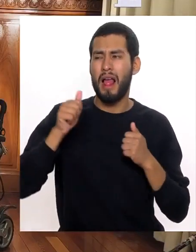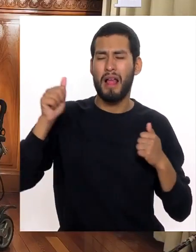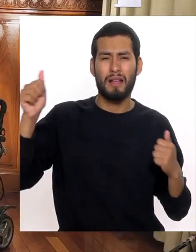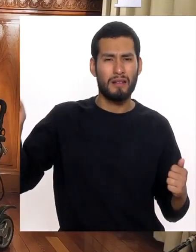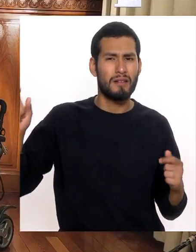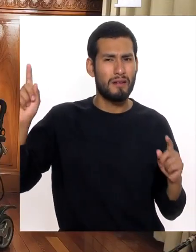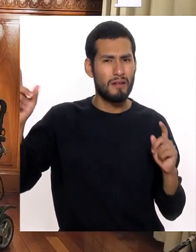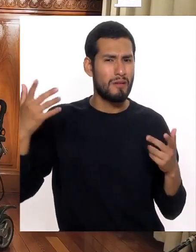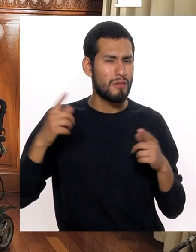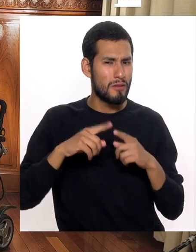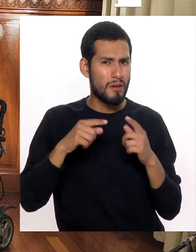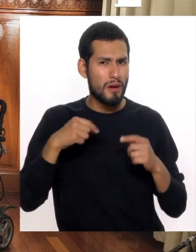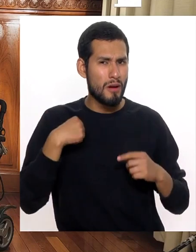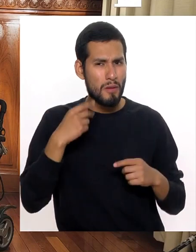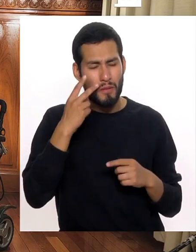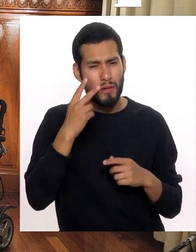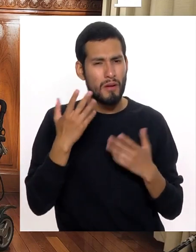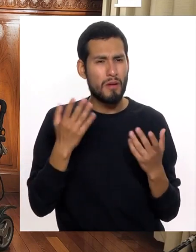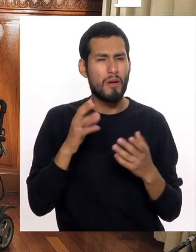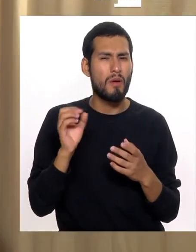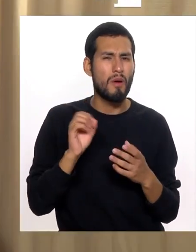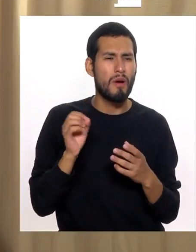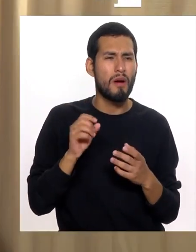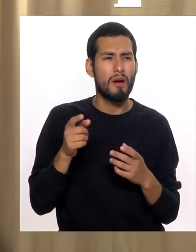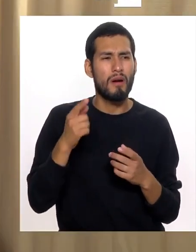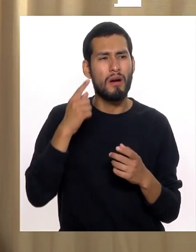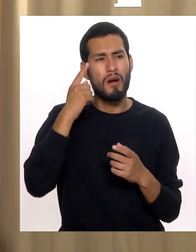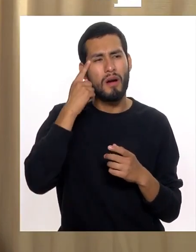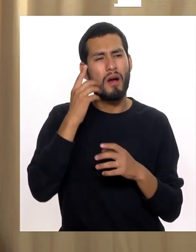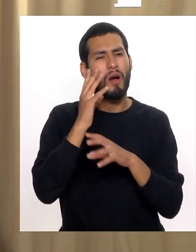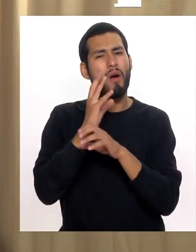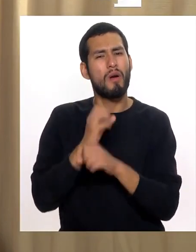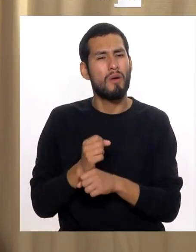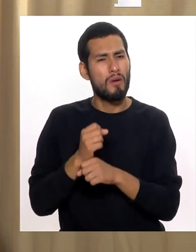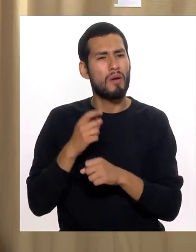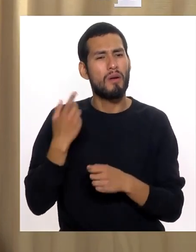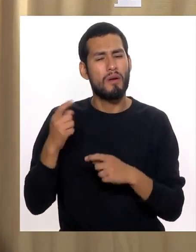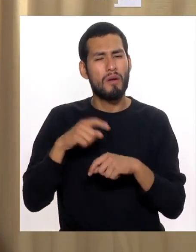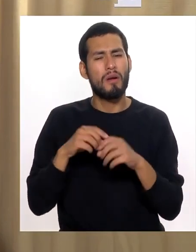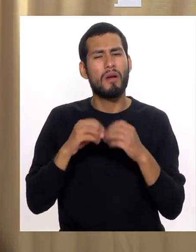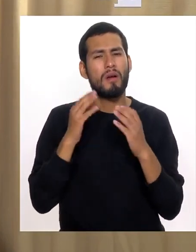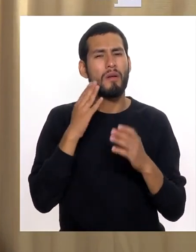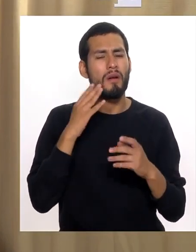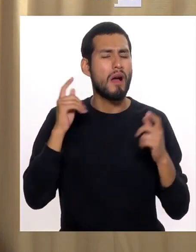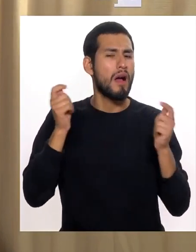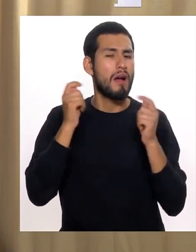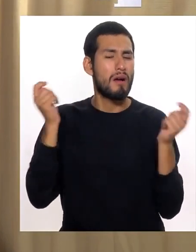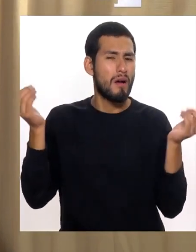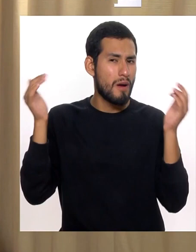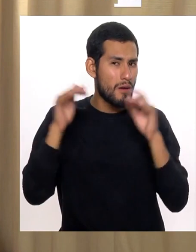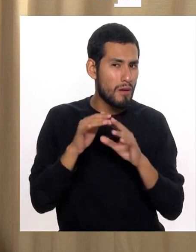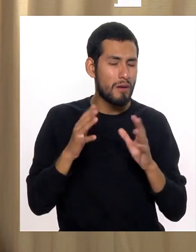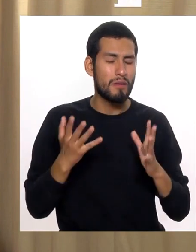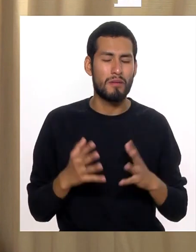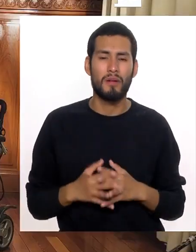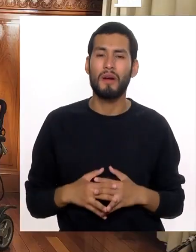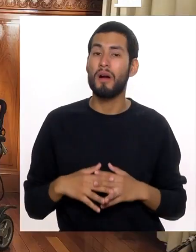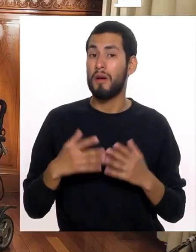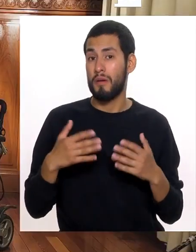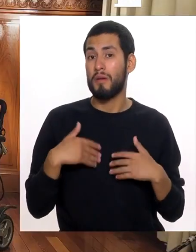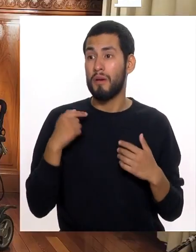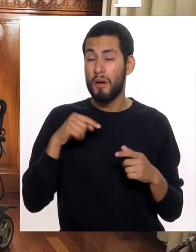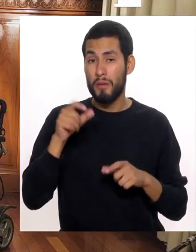Seguramente Hablando de esto Como si fuera algo Que ellas acostumbran A tener en el día De mamá Una celebración